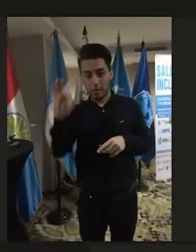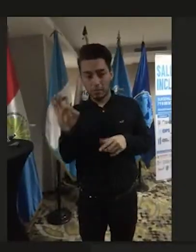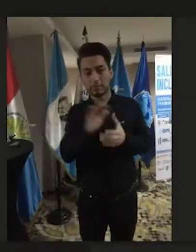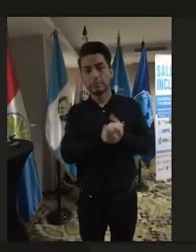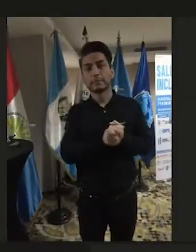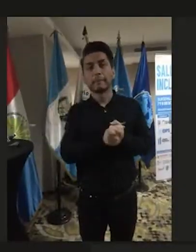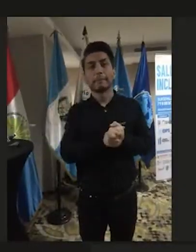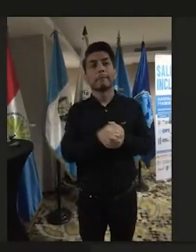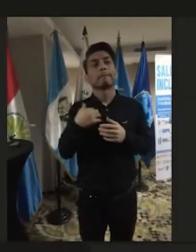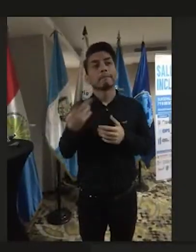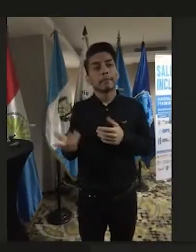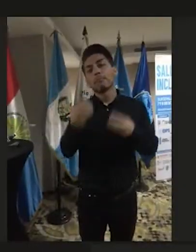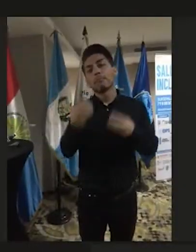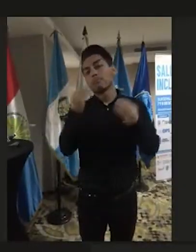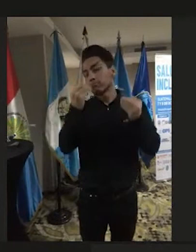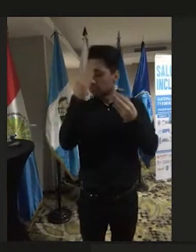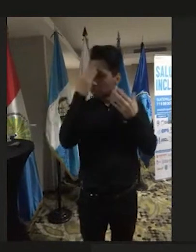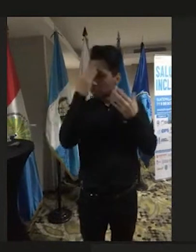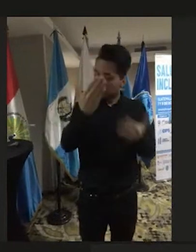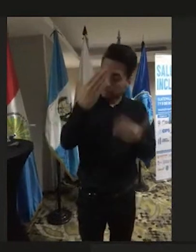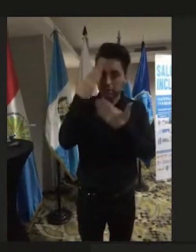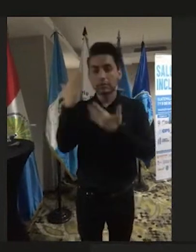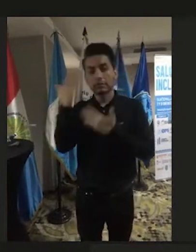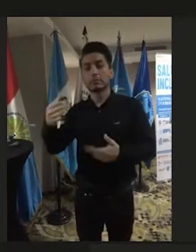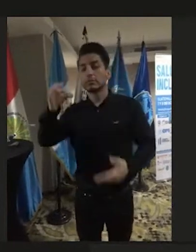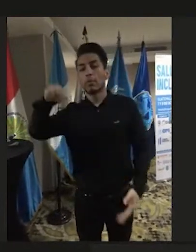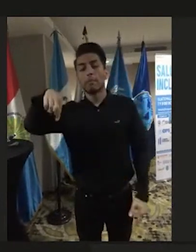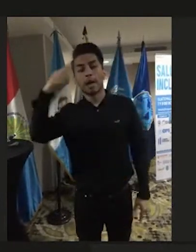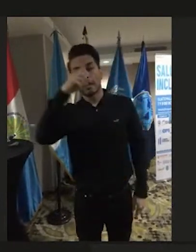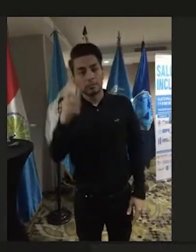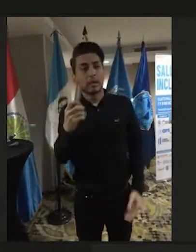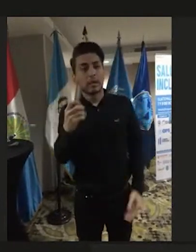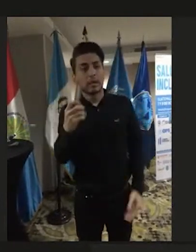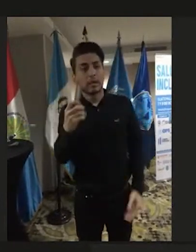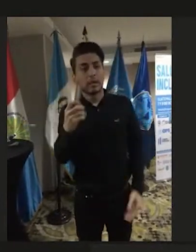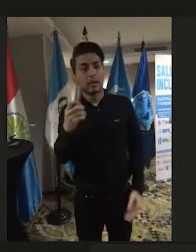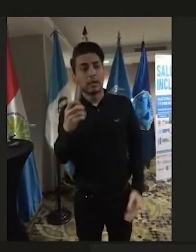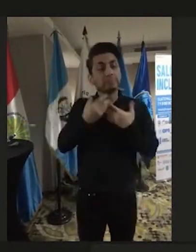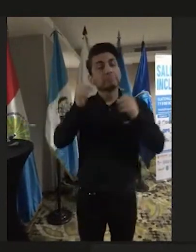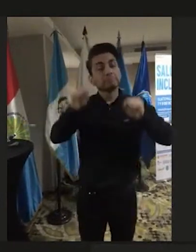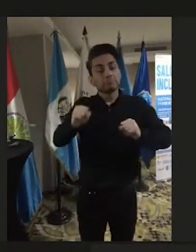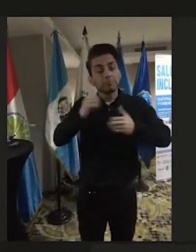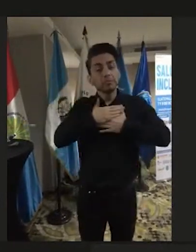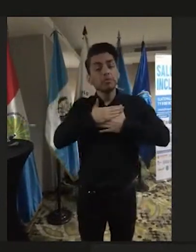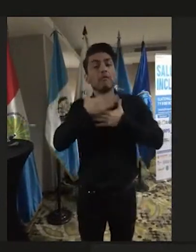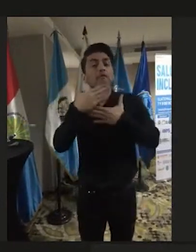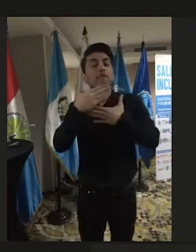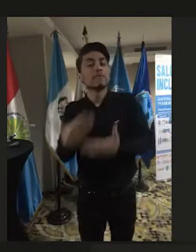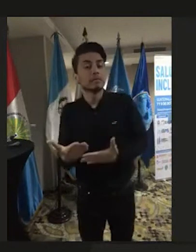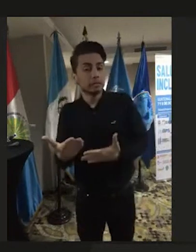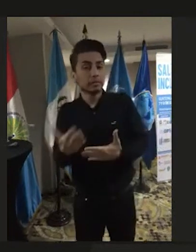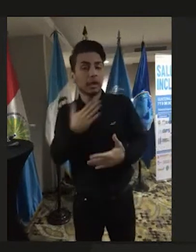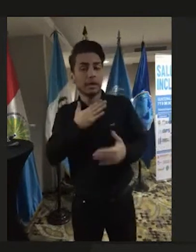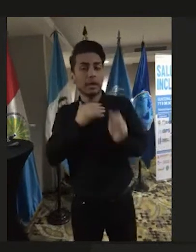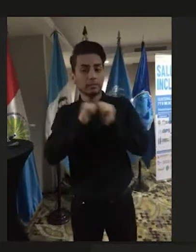No nos cansamos de agradecer a OPS por haber depositado la confianza en